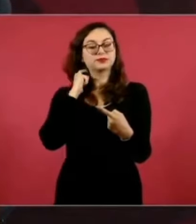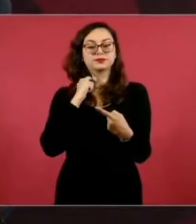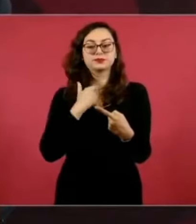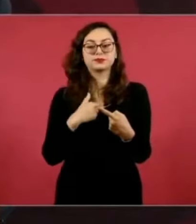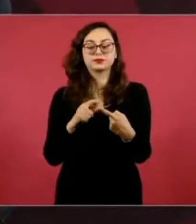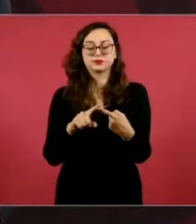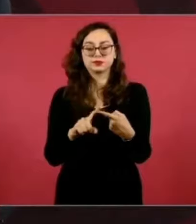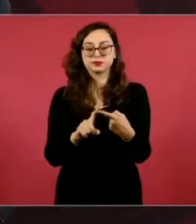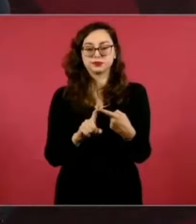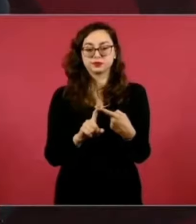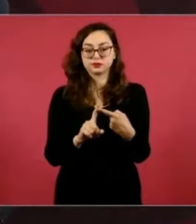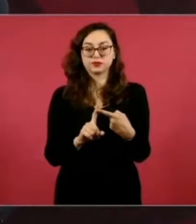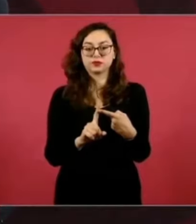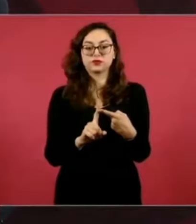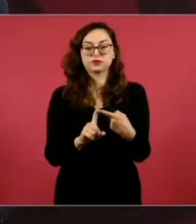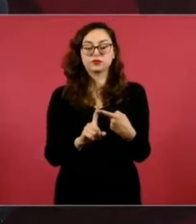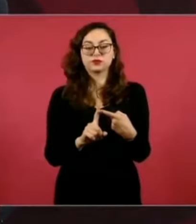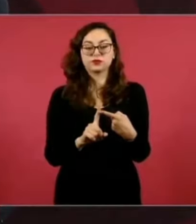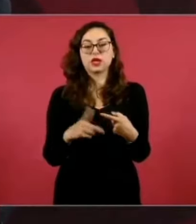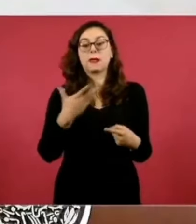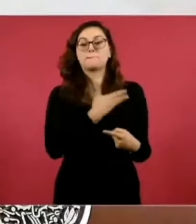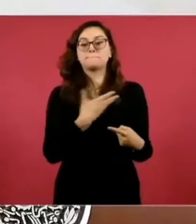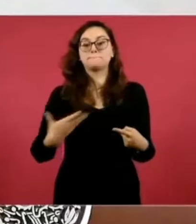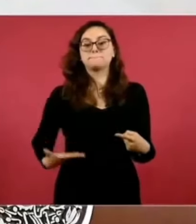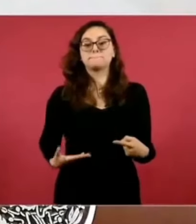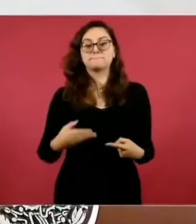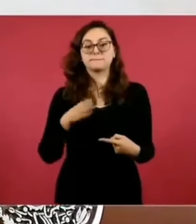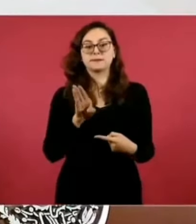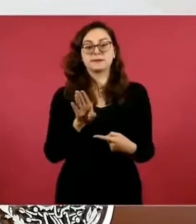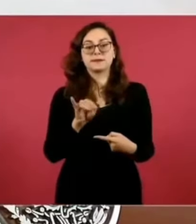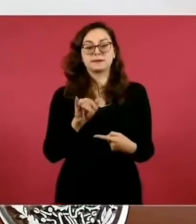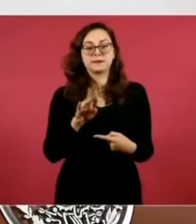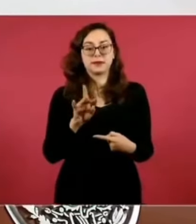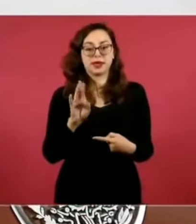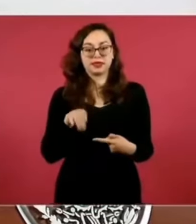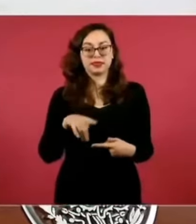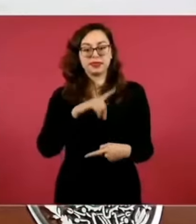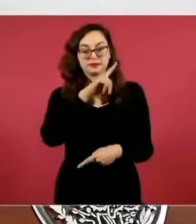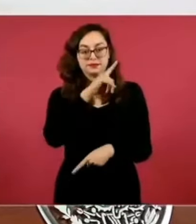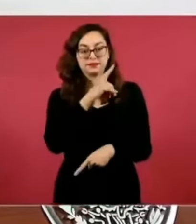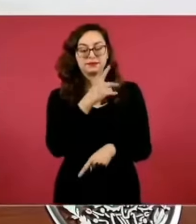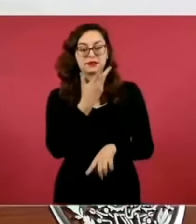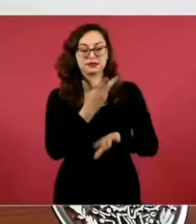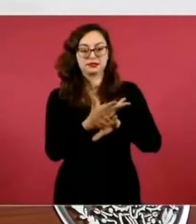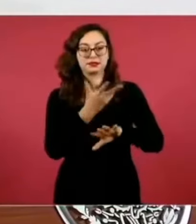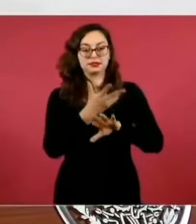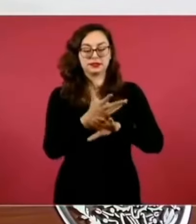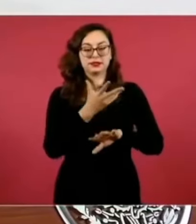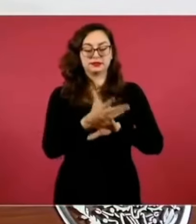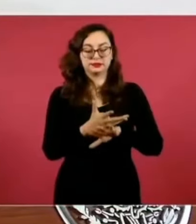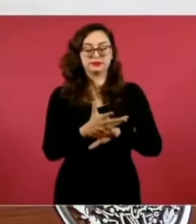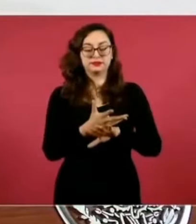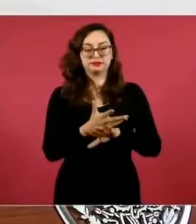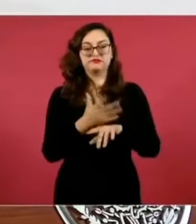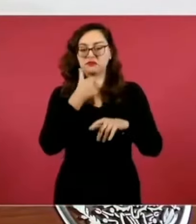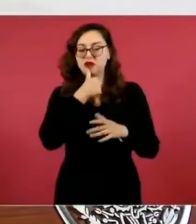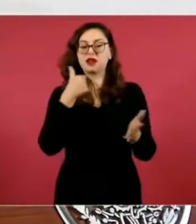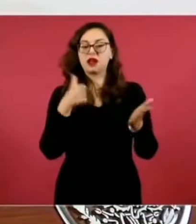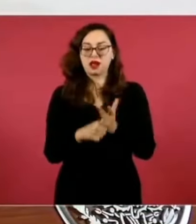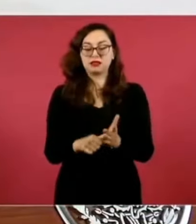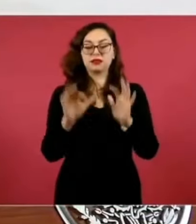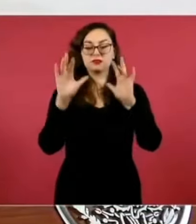carta al presidente de Estados Unidos, el presidente Biden,